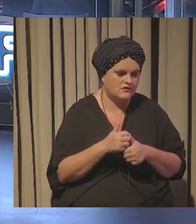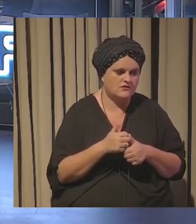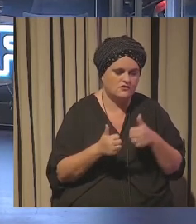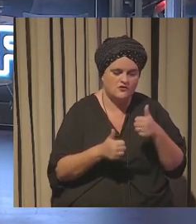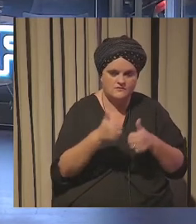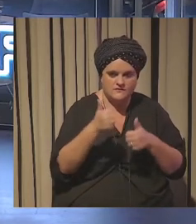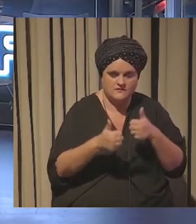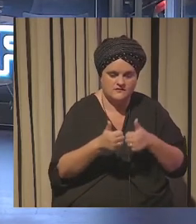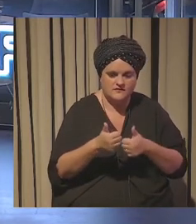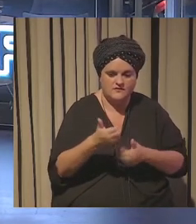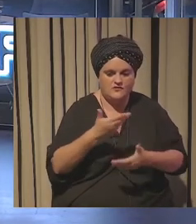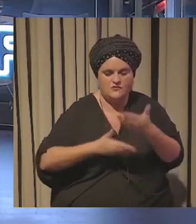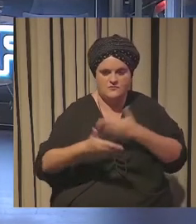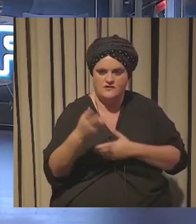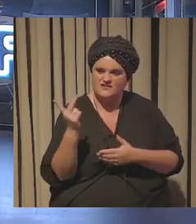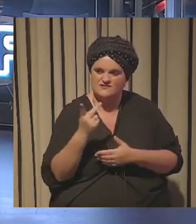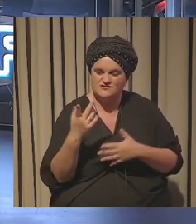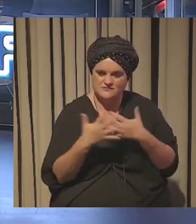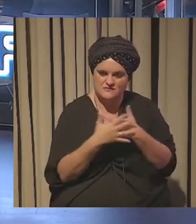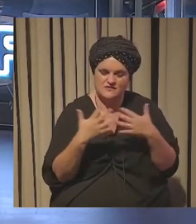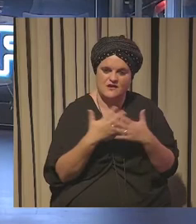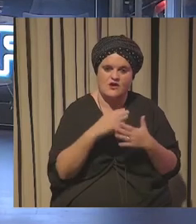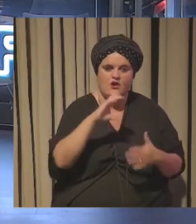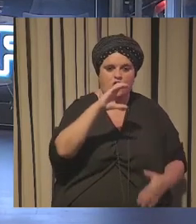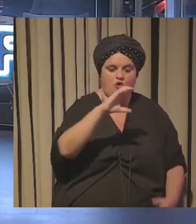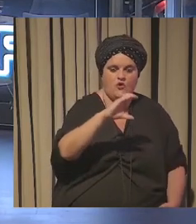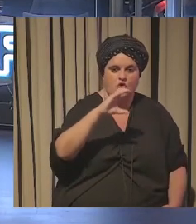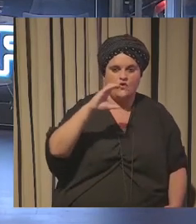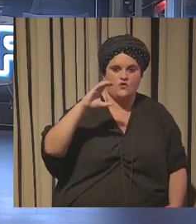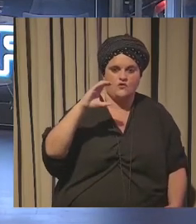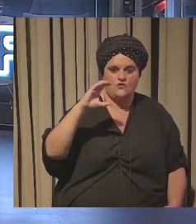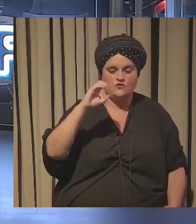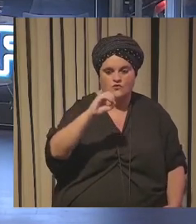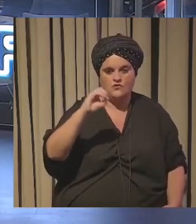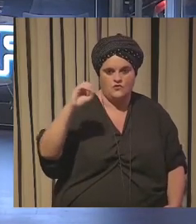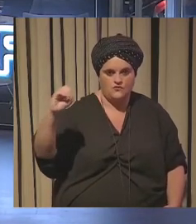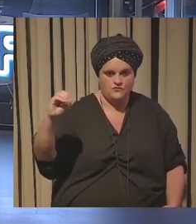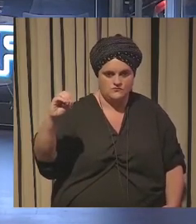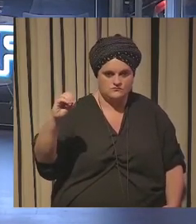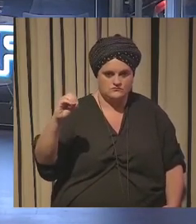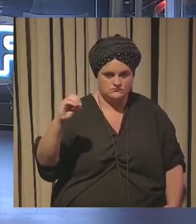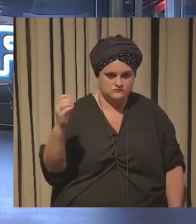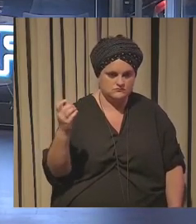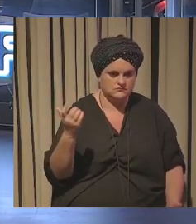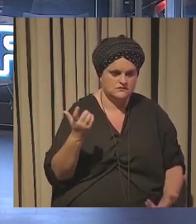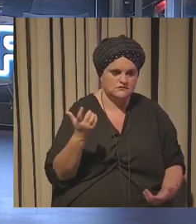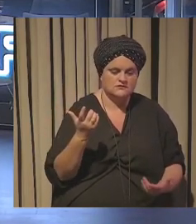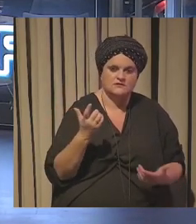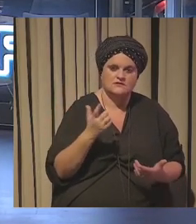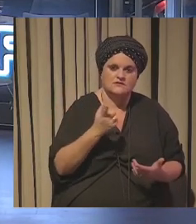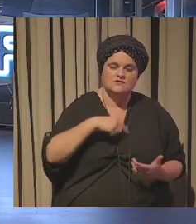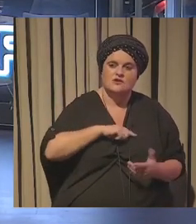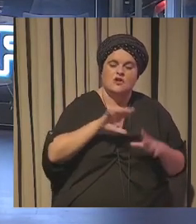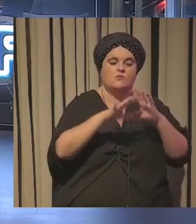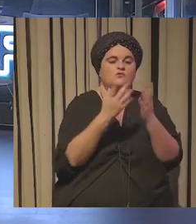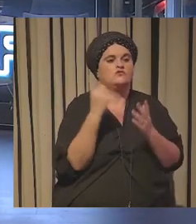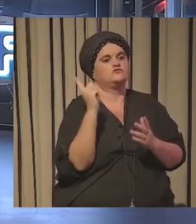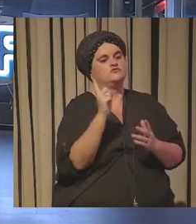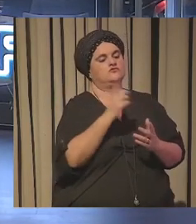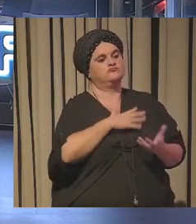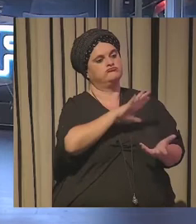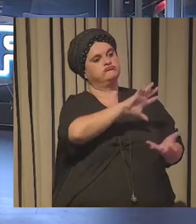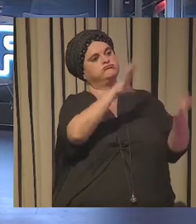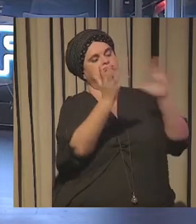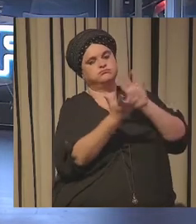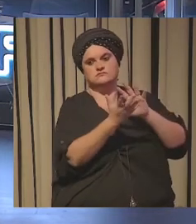Mapa Innovación creo que una asignatura pendiente es que nos esforcemos en no solo intentar nosotros cambiar el mundo solo es decir todos los